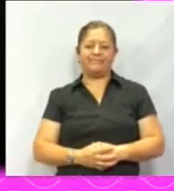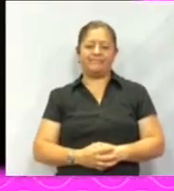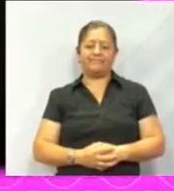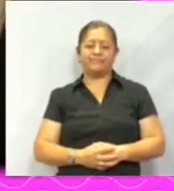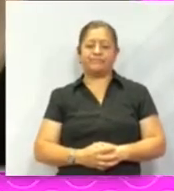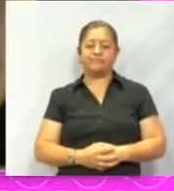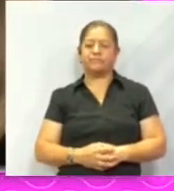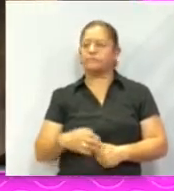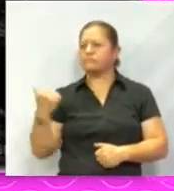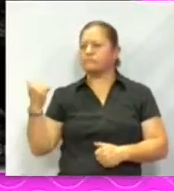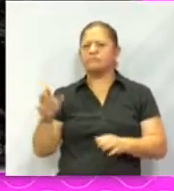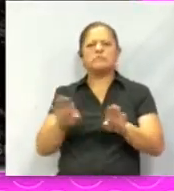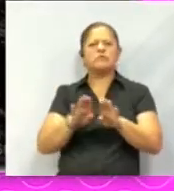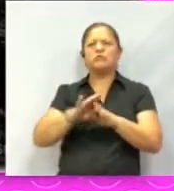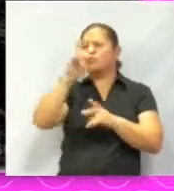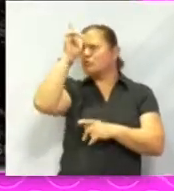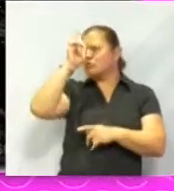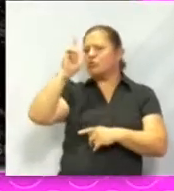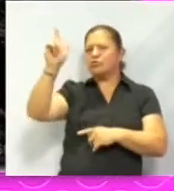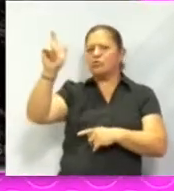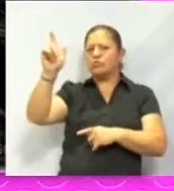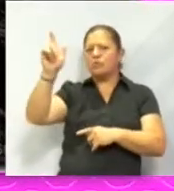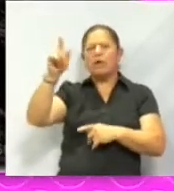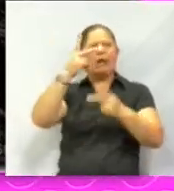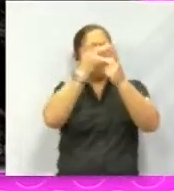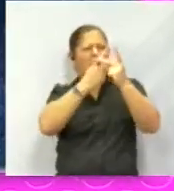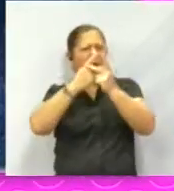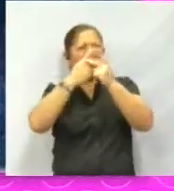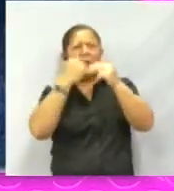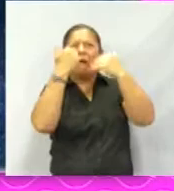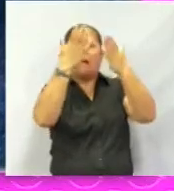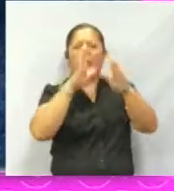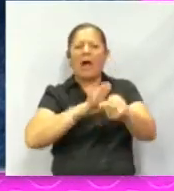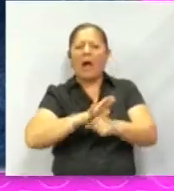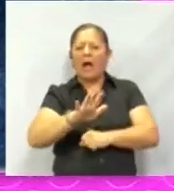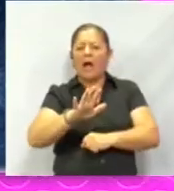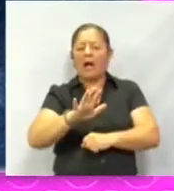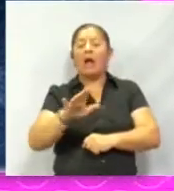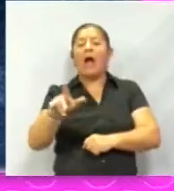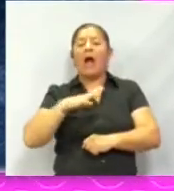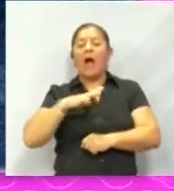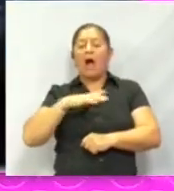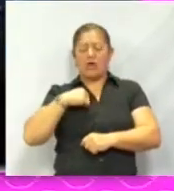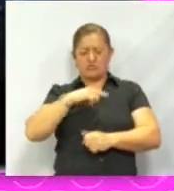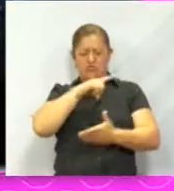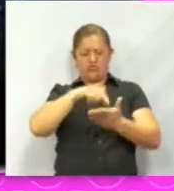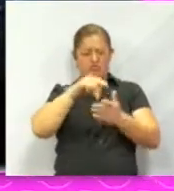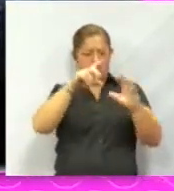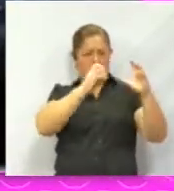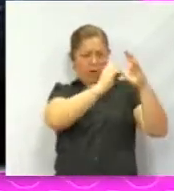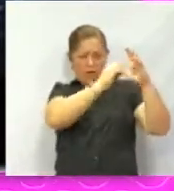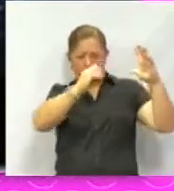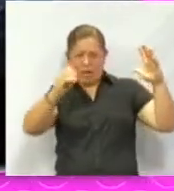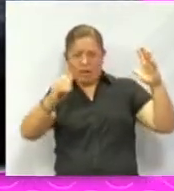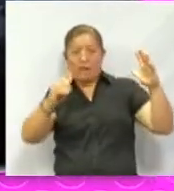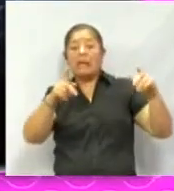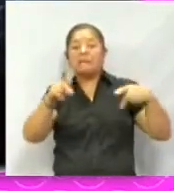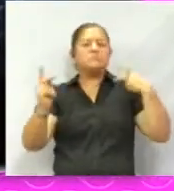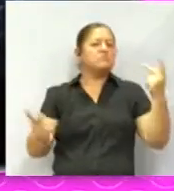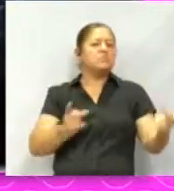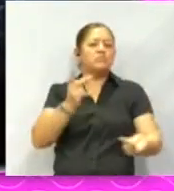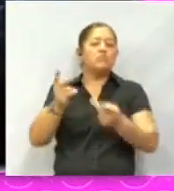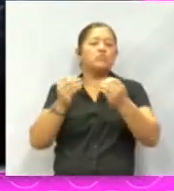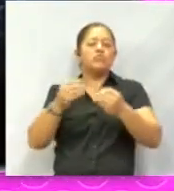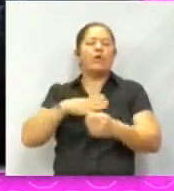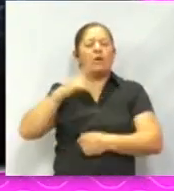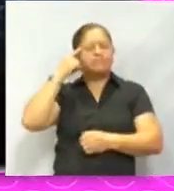¿Cómo se formó la Luna? ¿Qué hay más allá de las estrellas? ¿Qué lugar ocupamos en la Vía Láctea? Son solo algunas de las preguntas que desafían